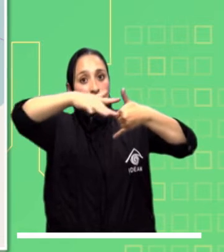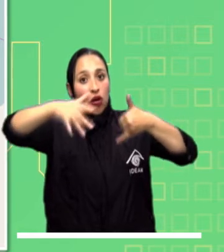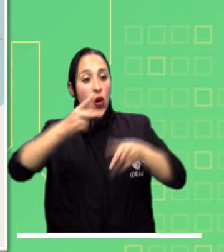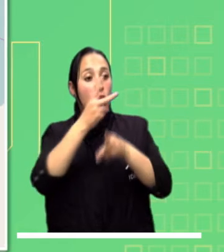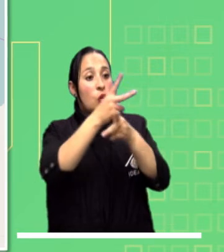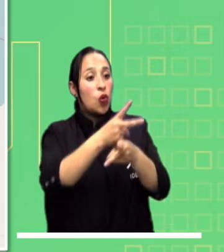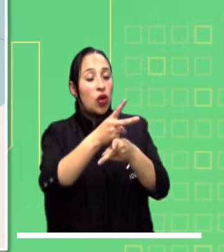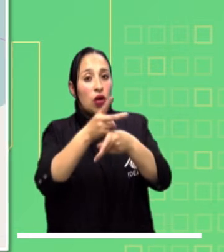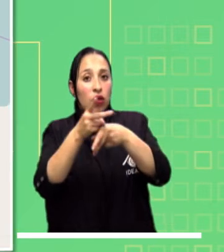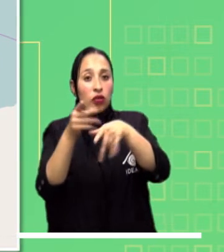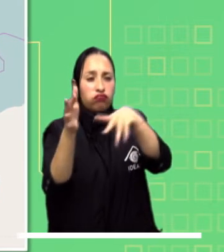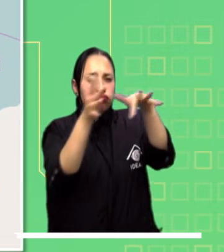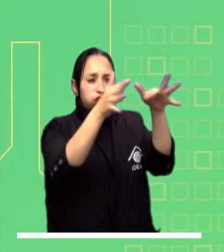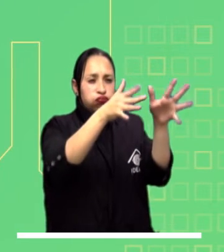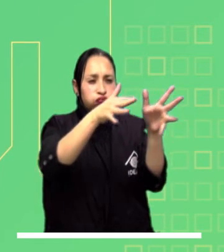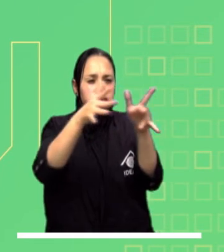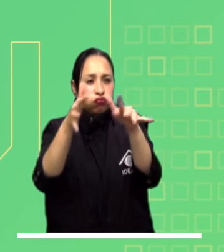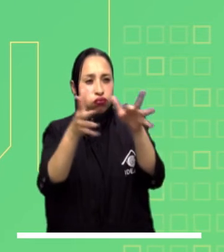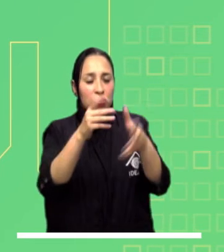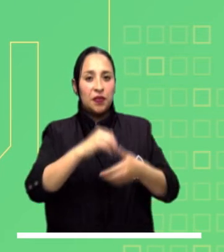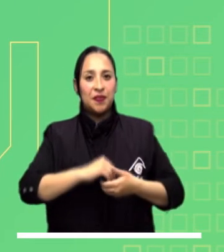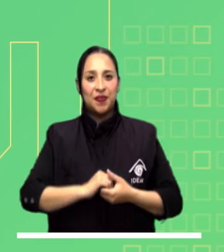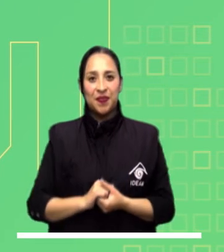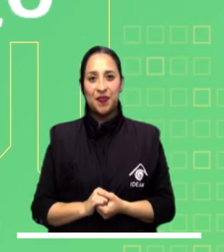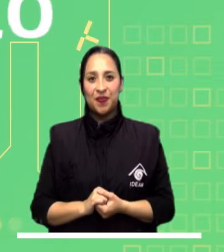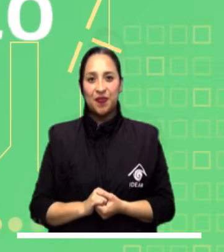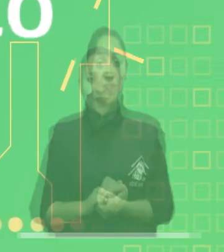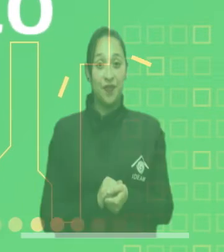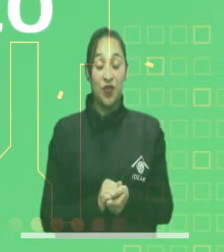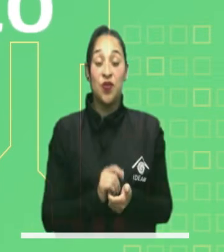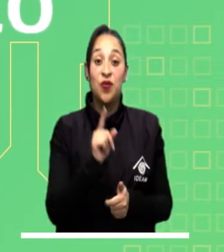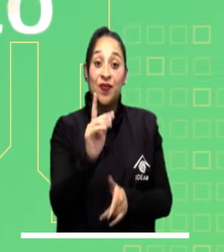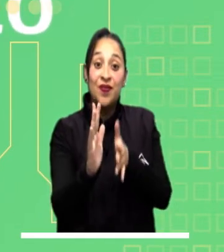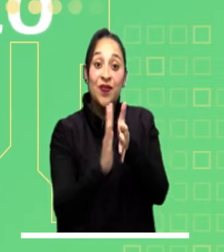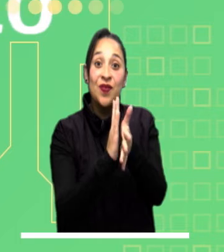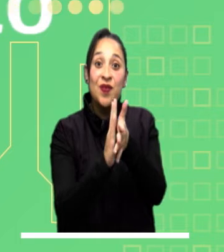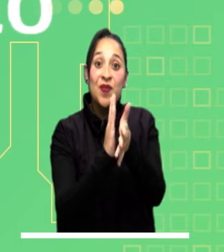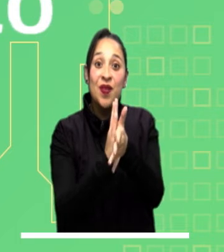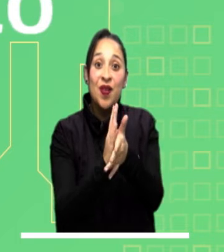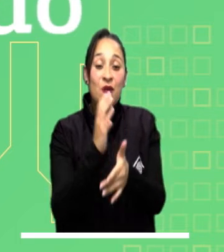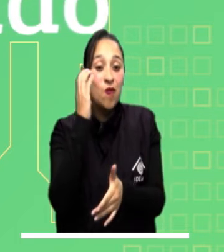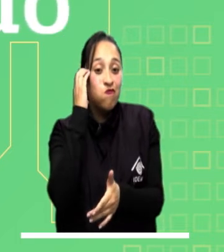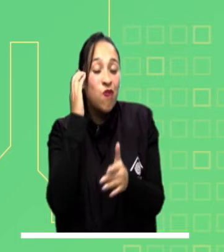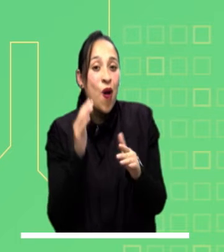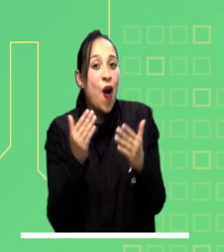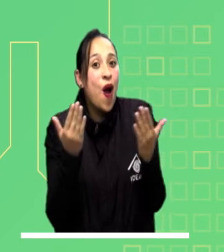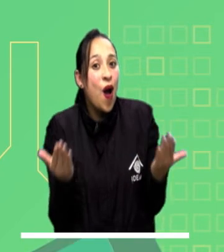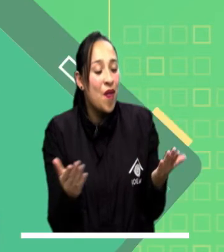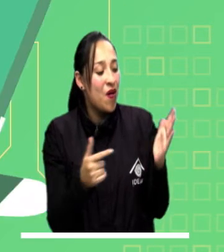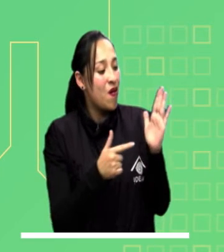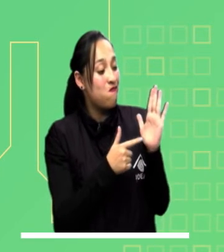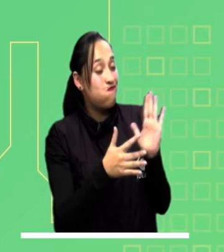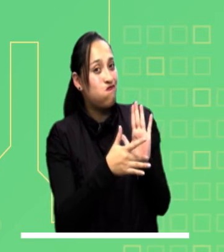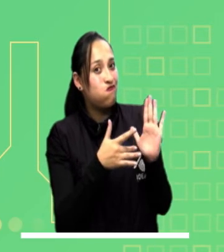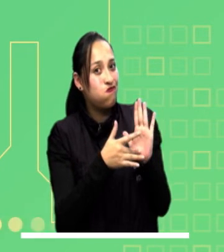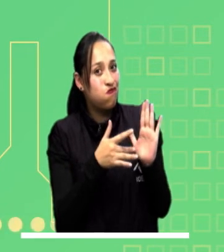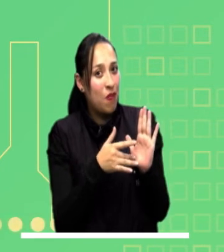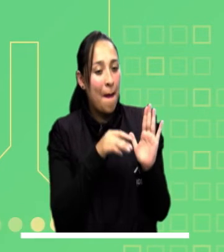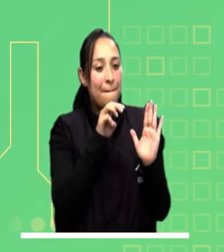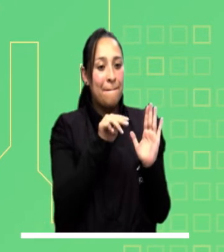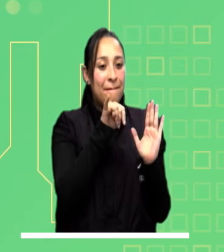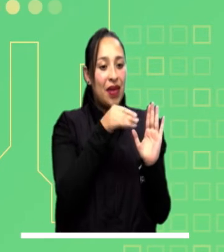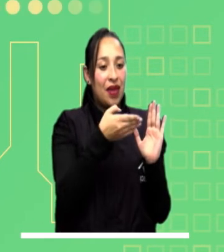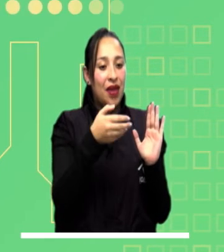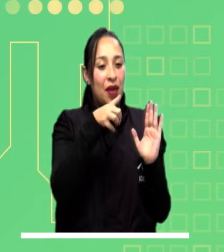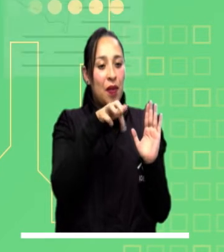precaución en el Mar Caribe por viento y oleaje fuertes. Manténgase bien informado y en tiempo real. A través de nuestra aplicación Mi